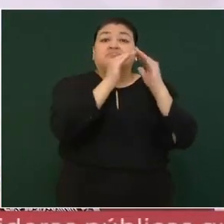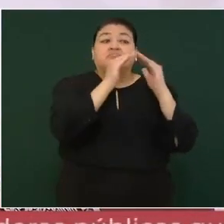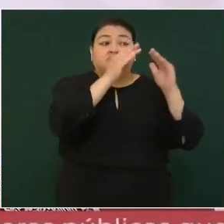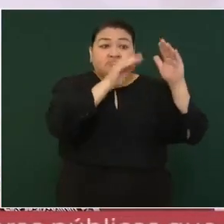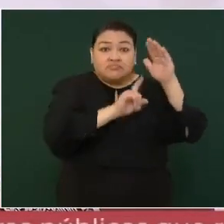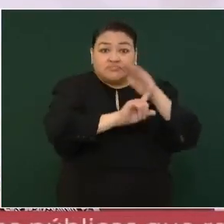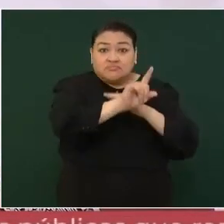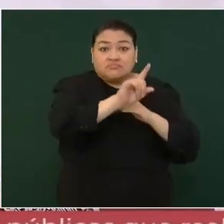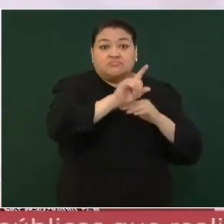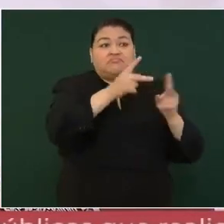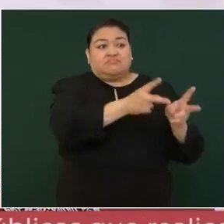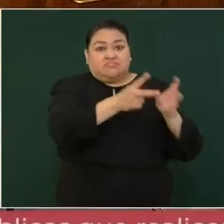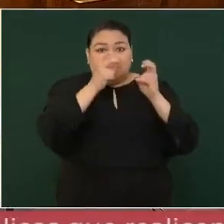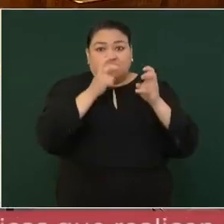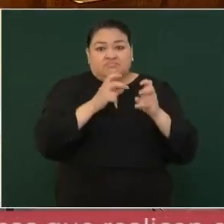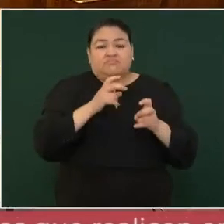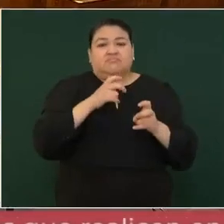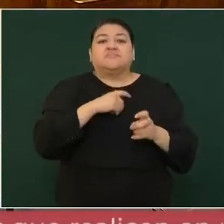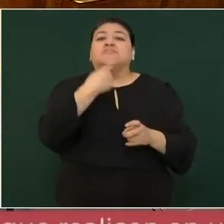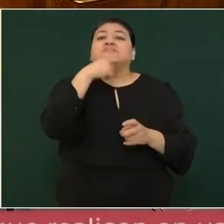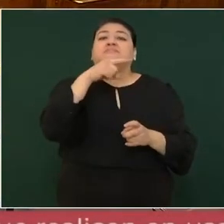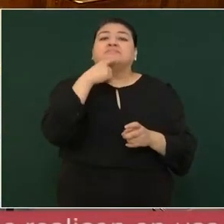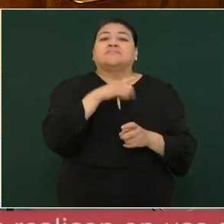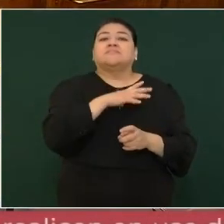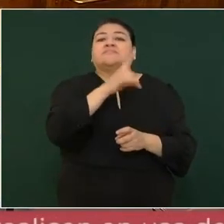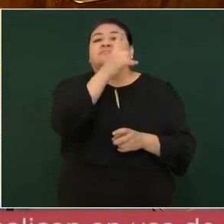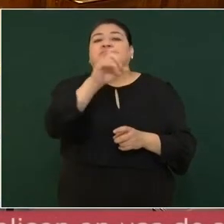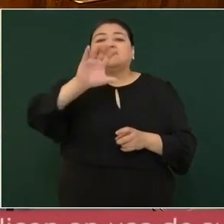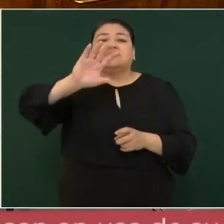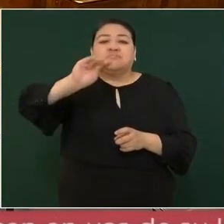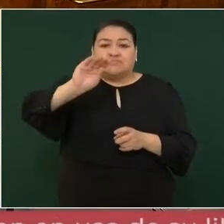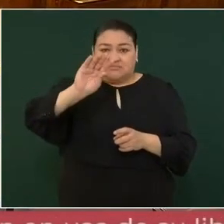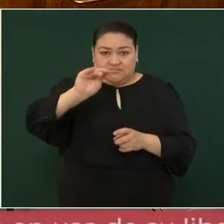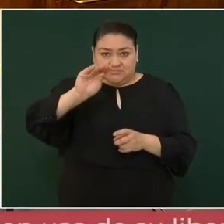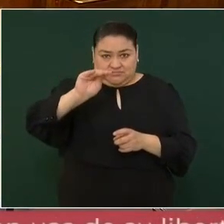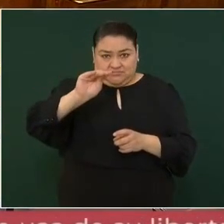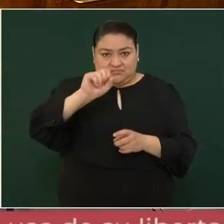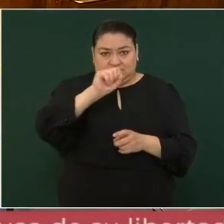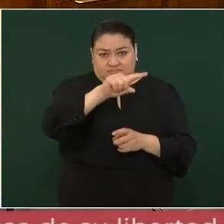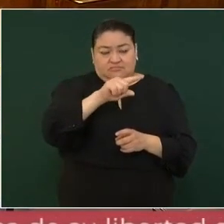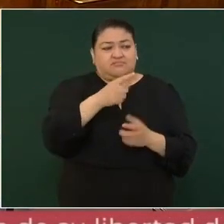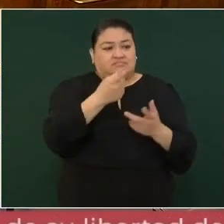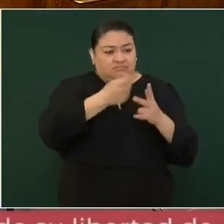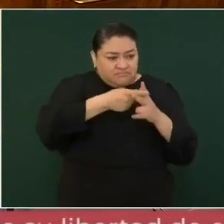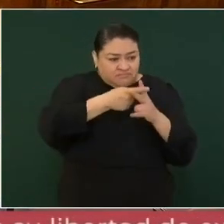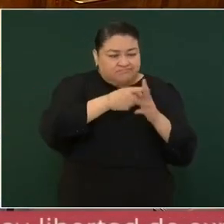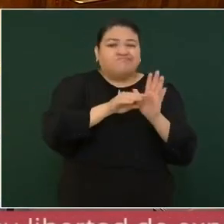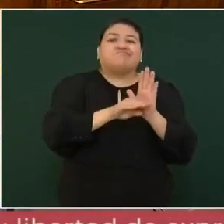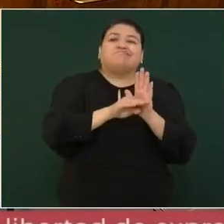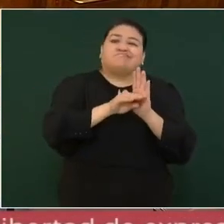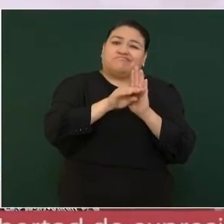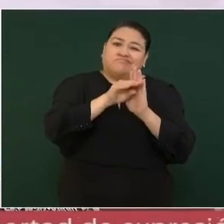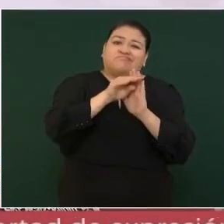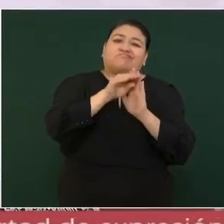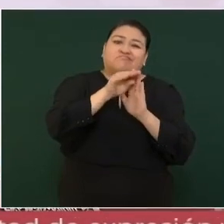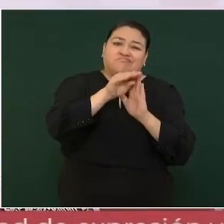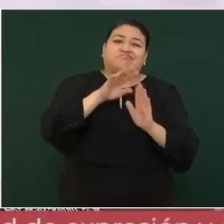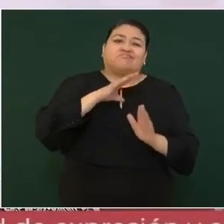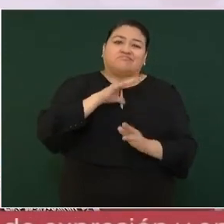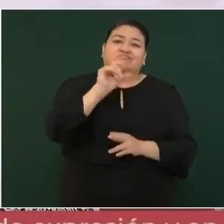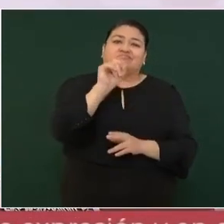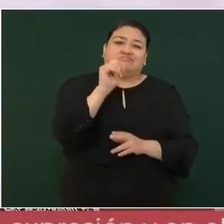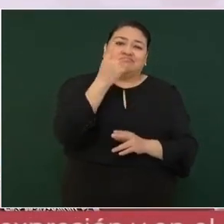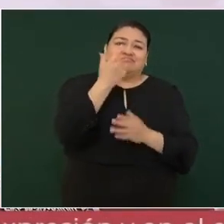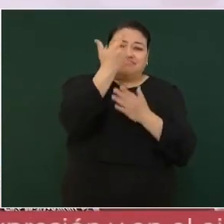habitación, 190 eventos delictivos de esta naturaleza, su tendencia es hacia la alza, tiene el 21